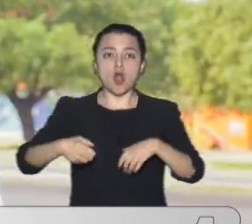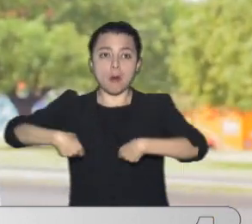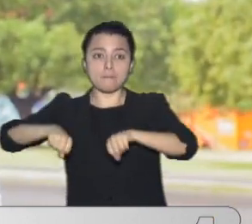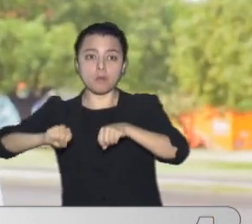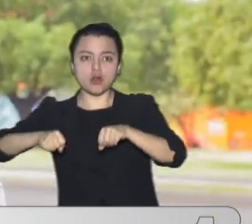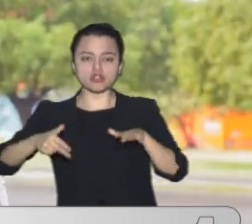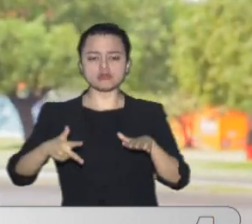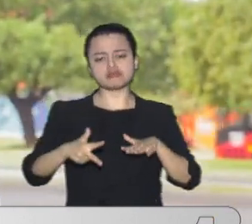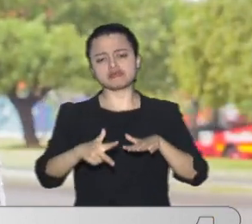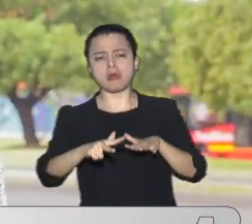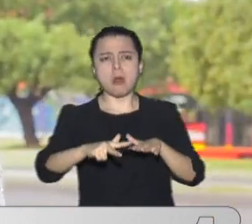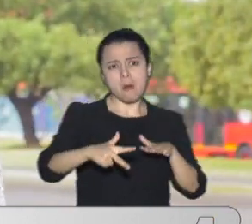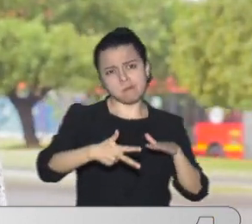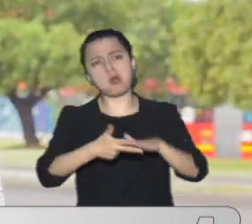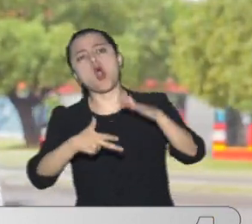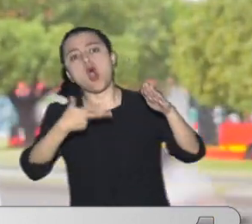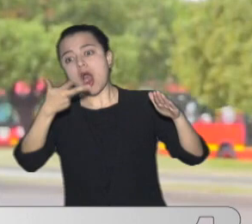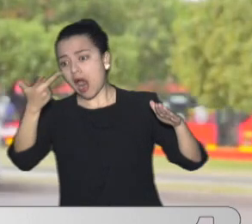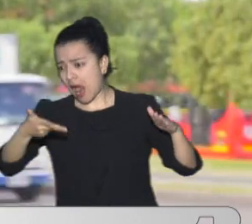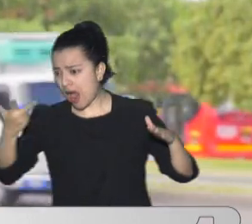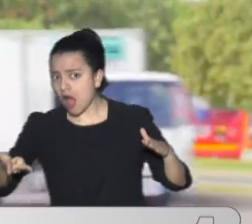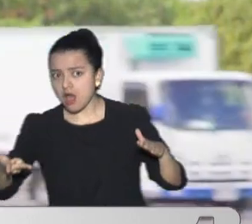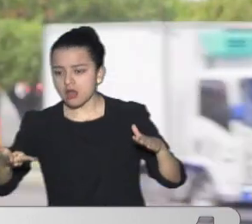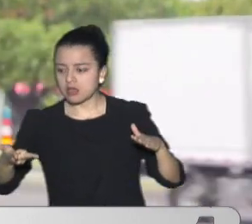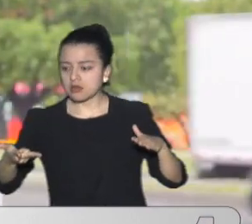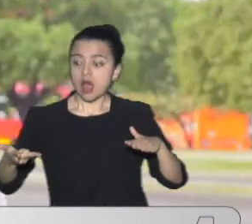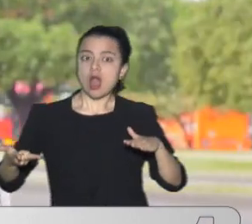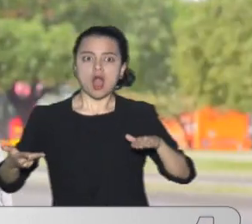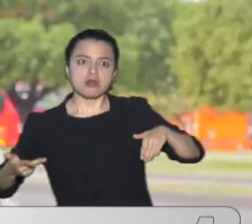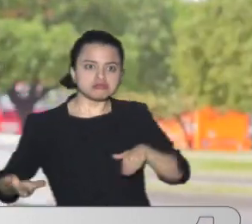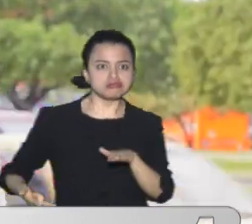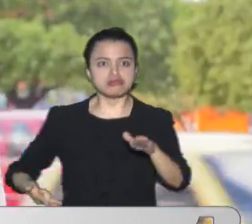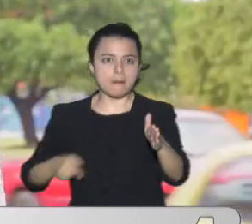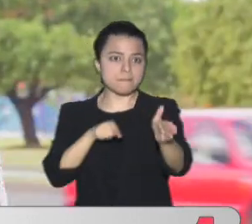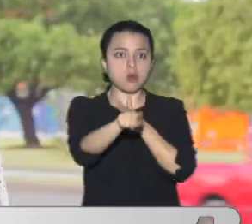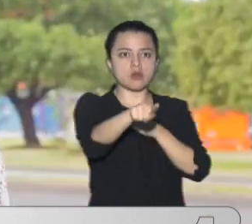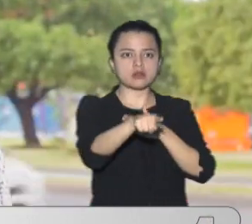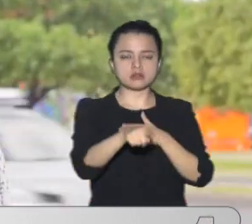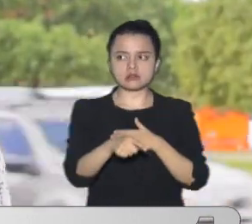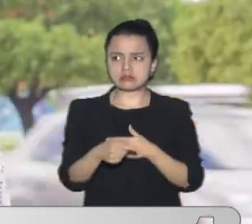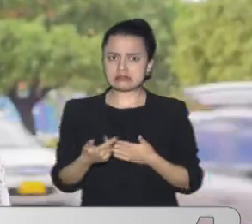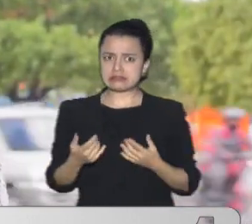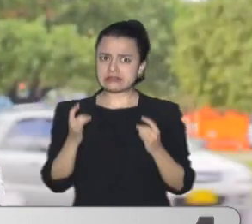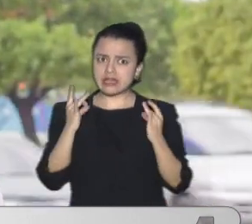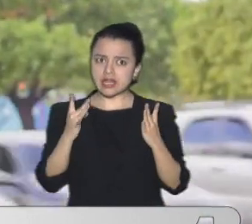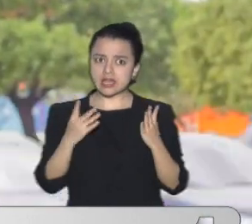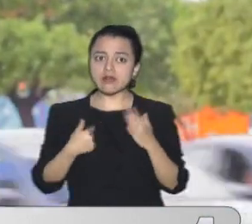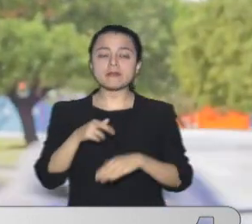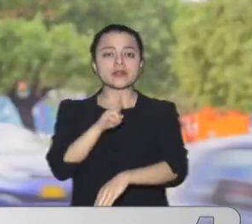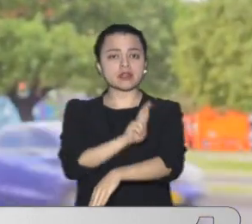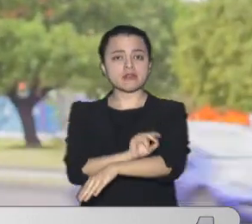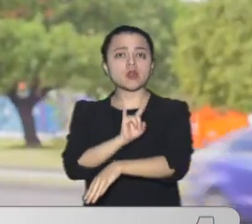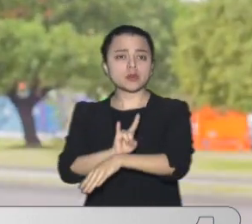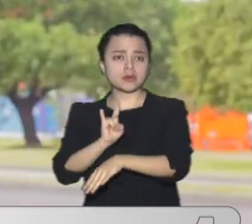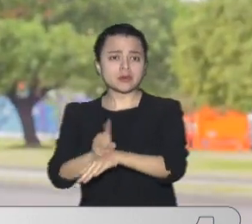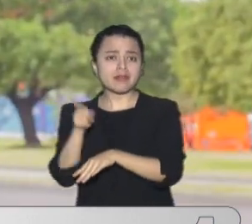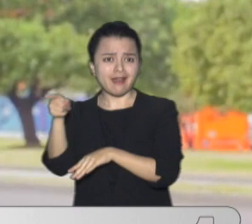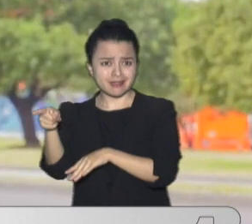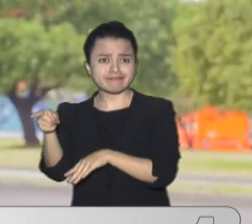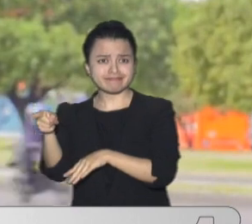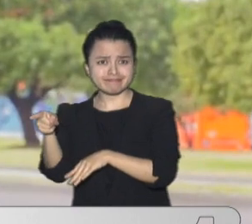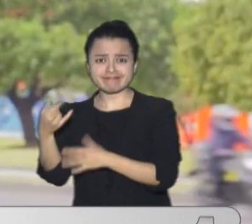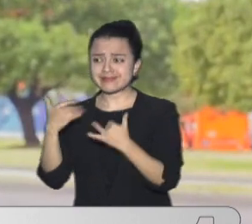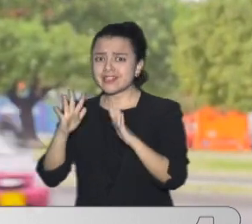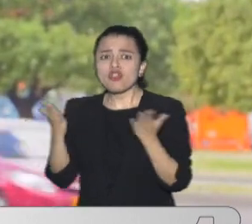los dejan tirados Es decir Emprenden la huida El más reciente Que conocimos Ocurrió en la localidad De Rafael Uribe Uribe Y la víctima